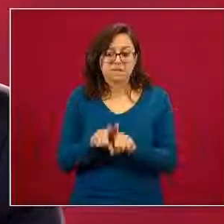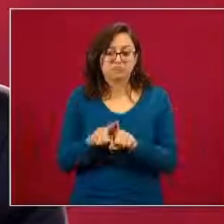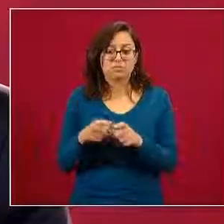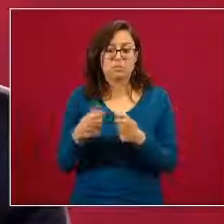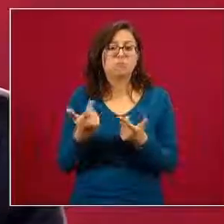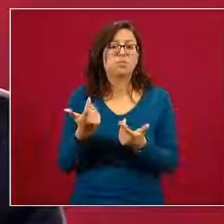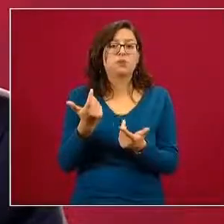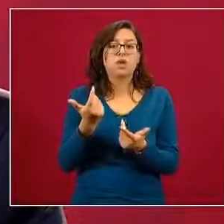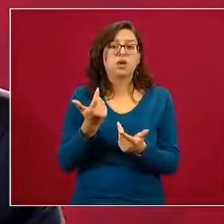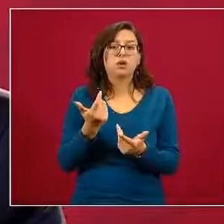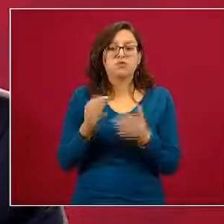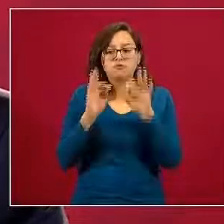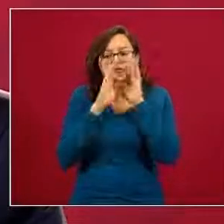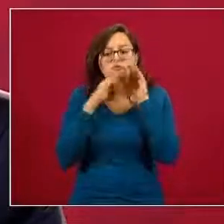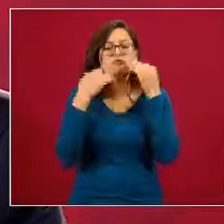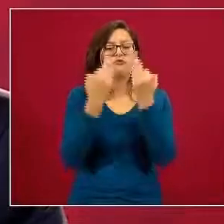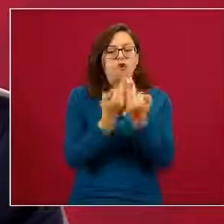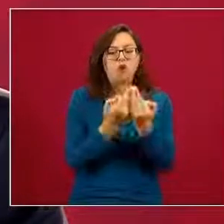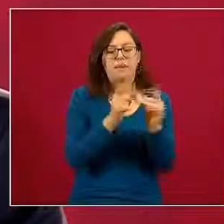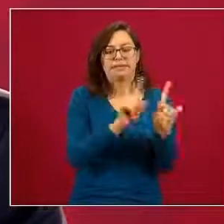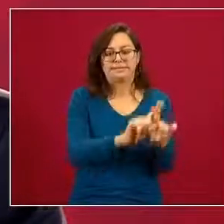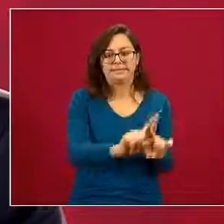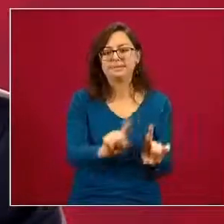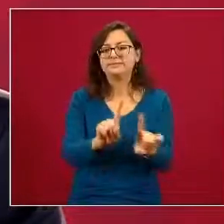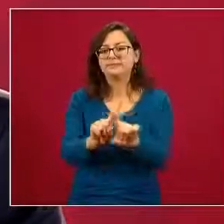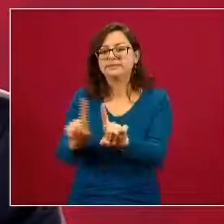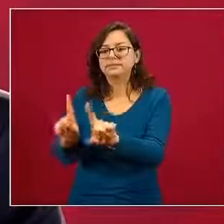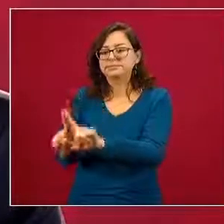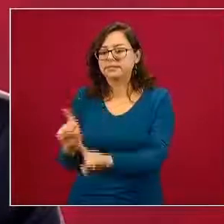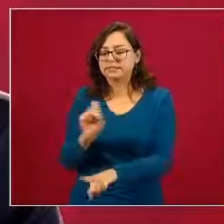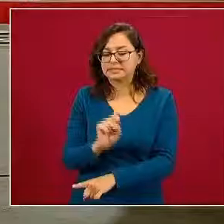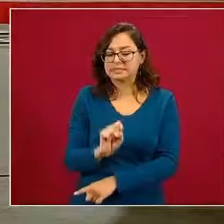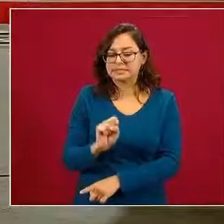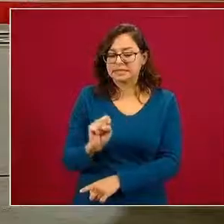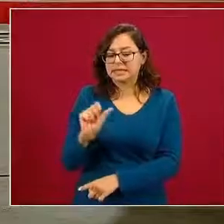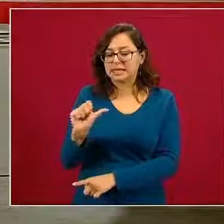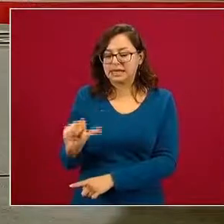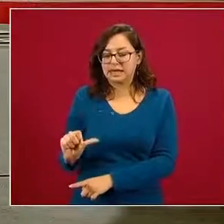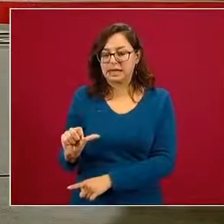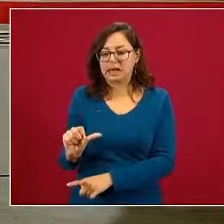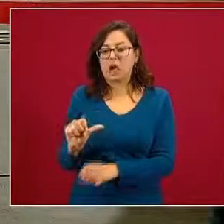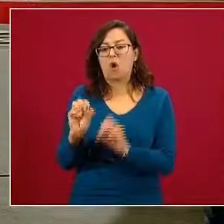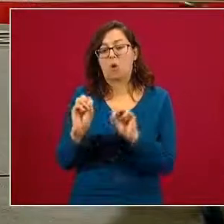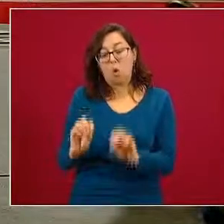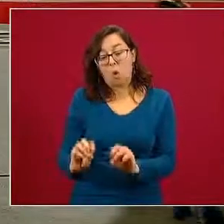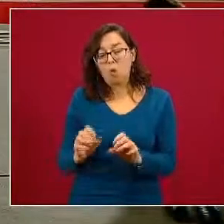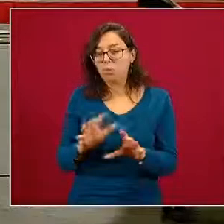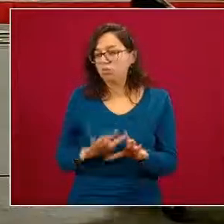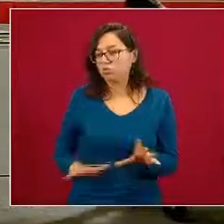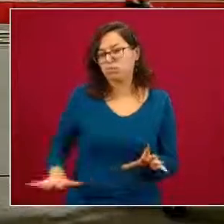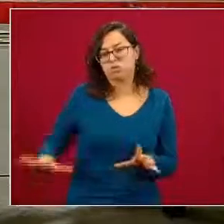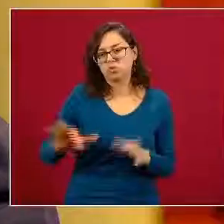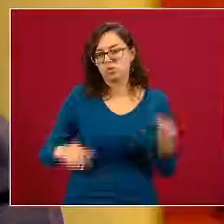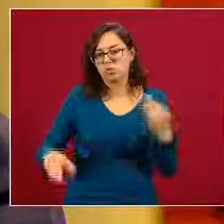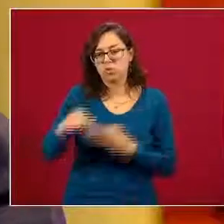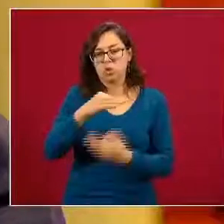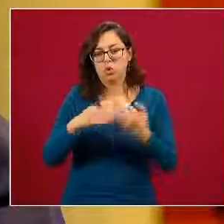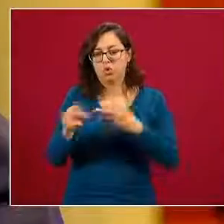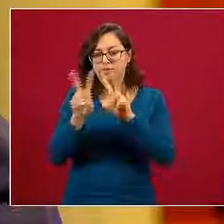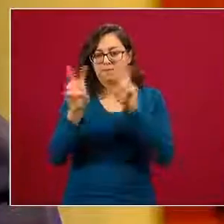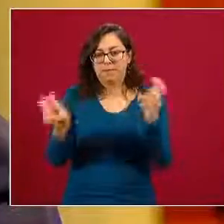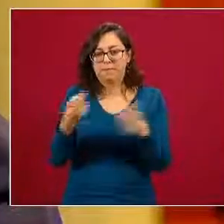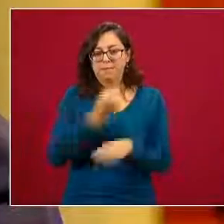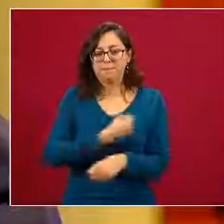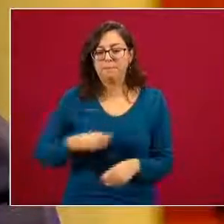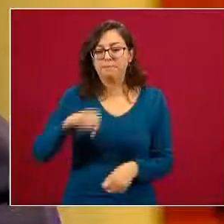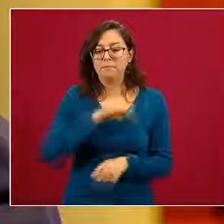distintos modalidades en las que la Secretaría de Salud o el sector salud de hecho tiene contemplado el